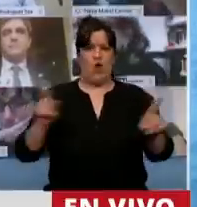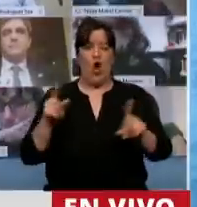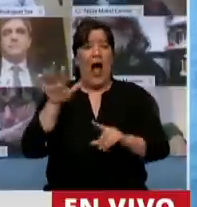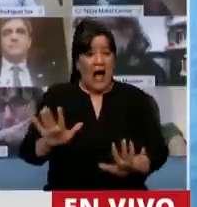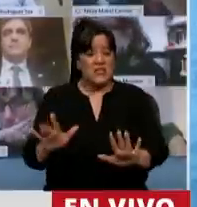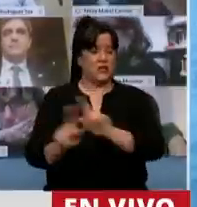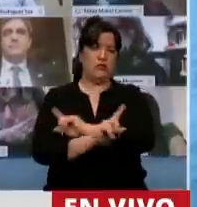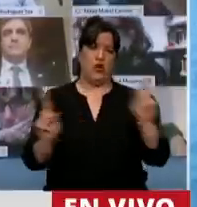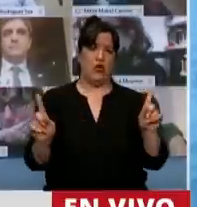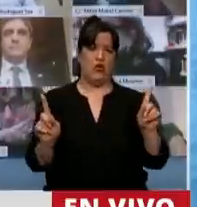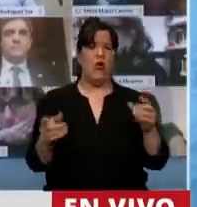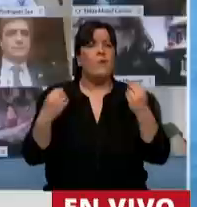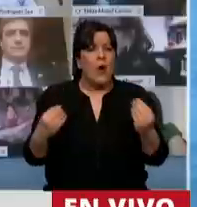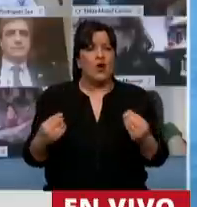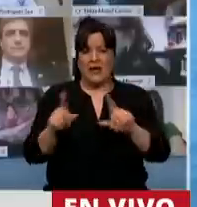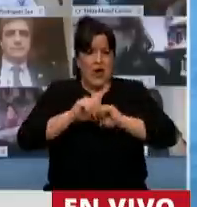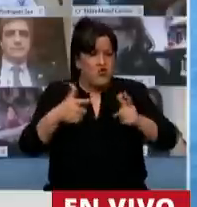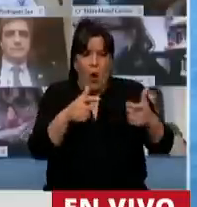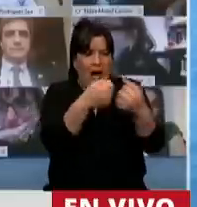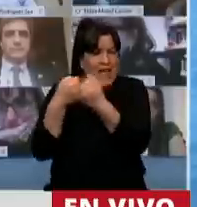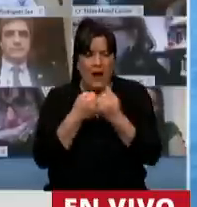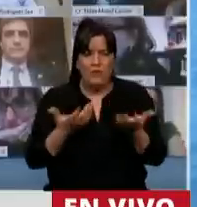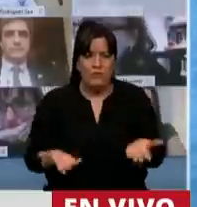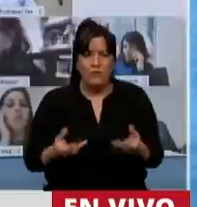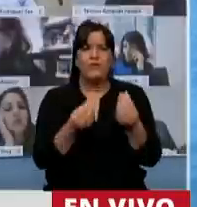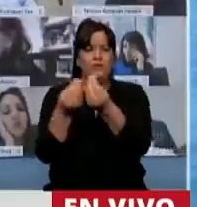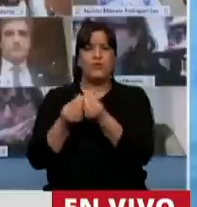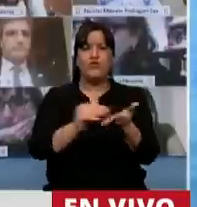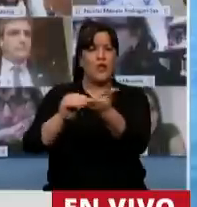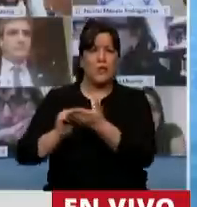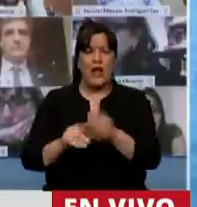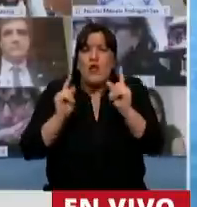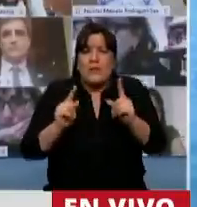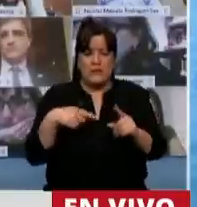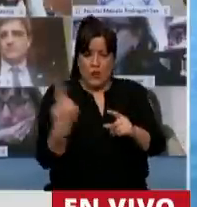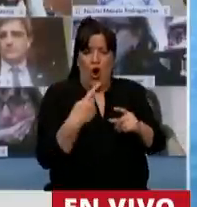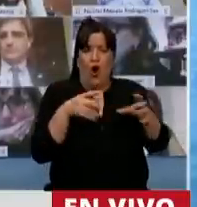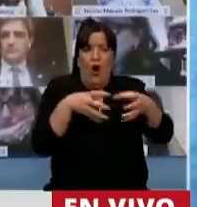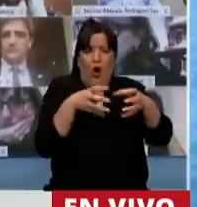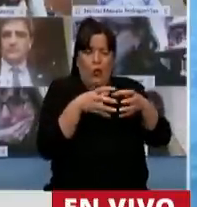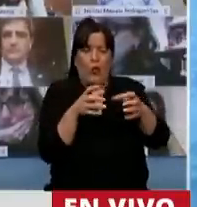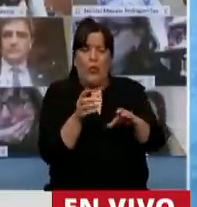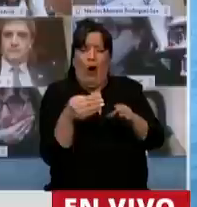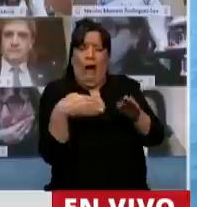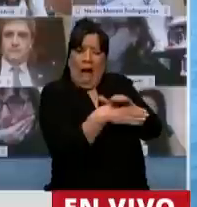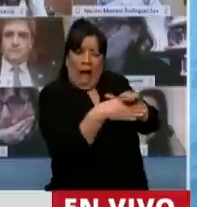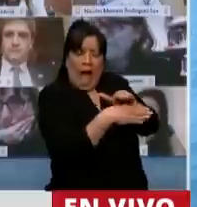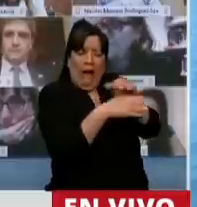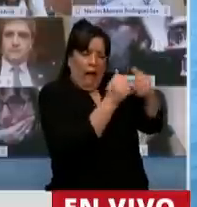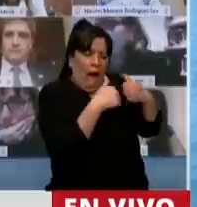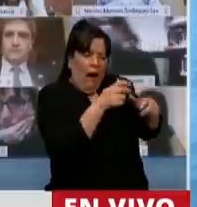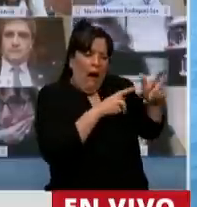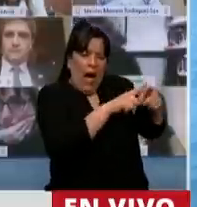suceda eso, porque además no hay consenso, porque muchos de los diputados con los cuales acordaron entre bambalinas esta